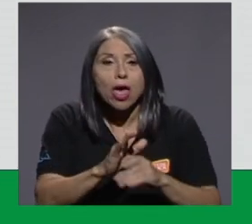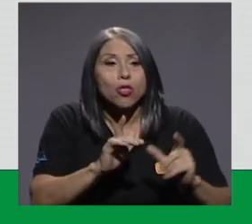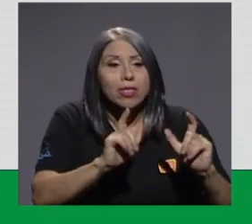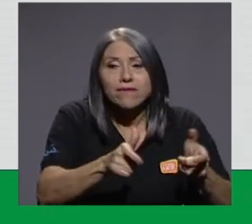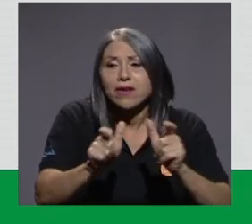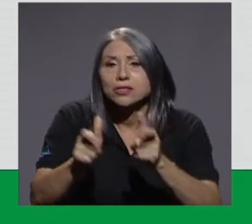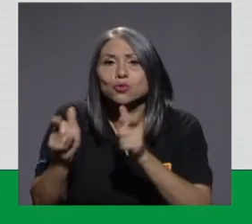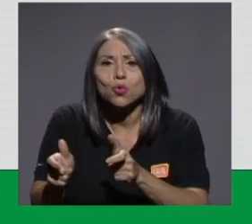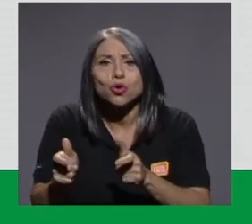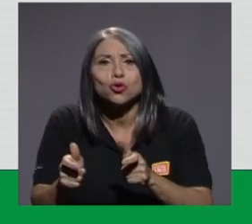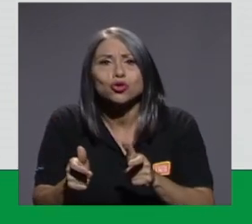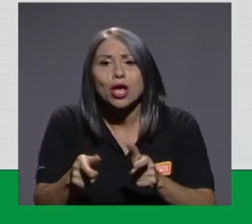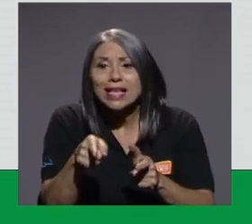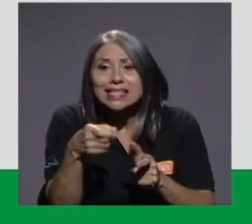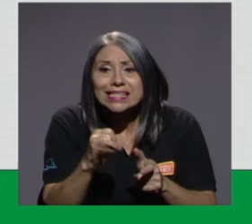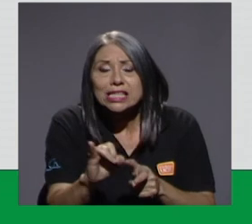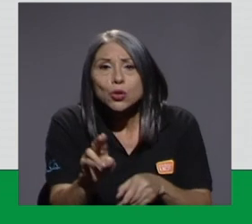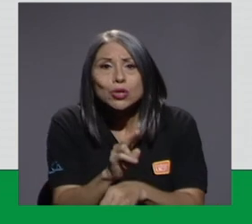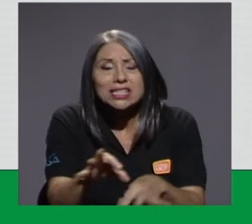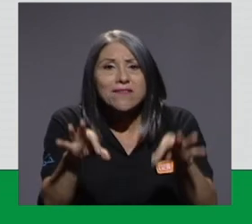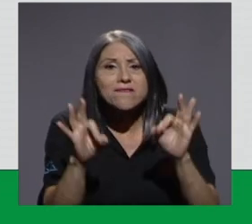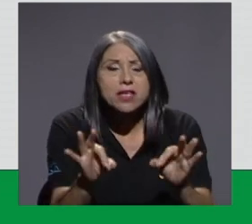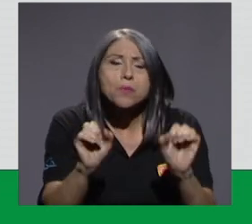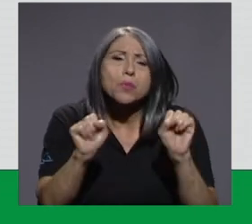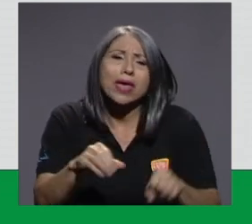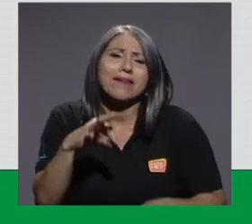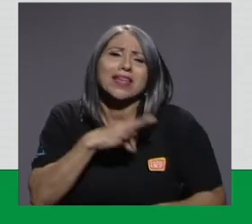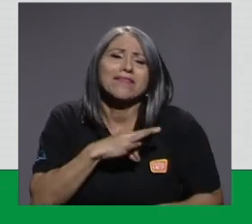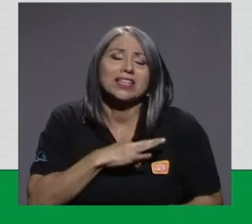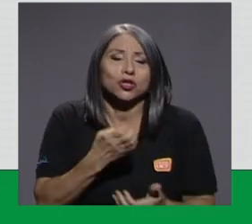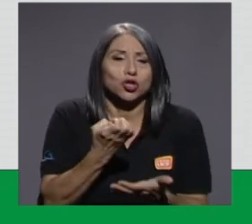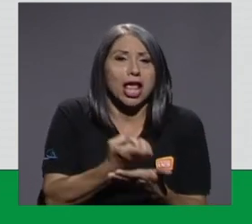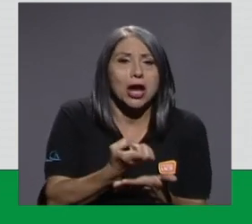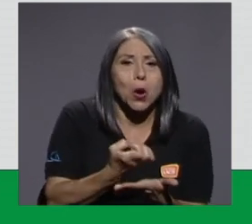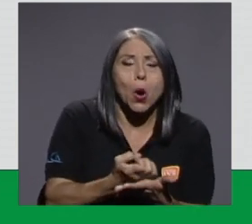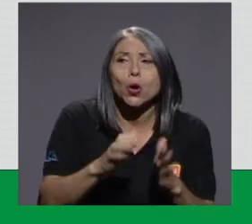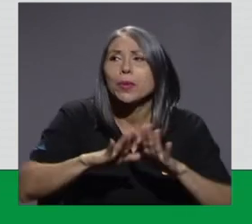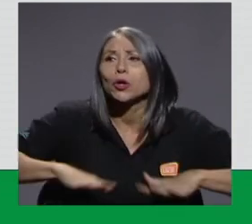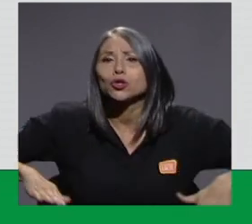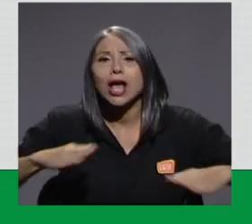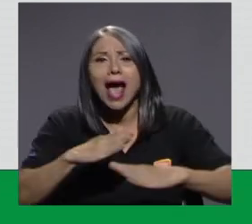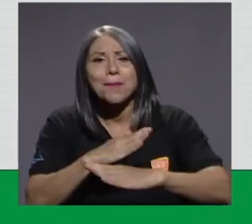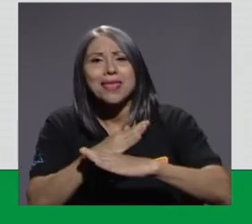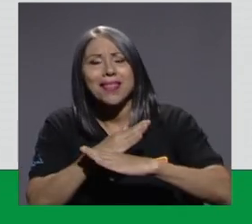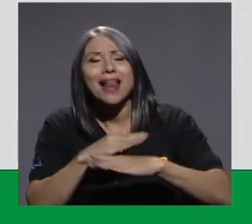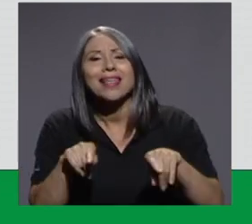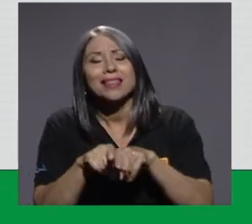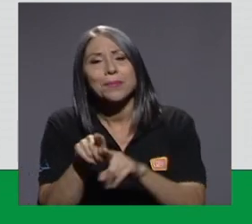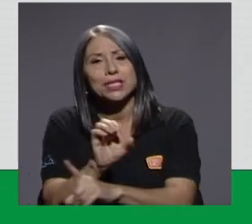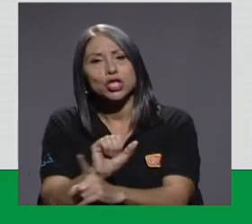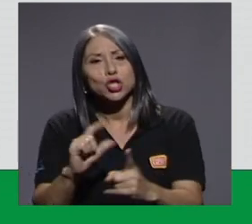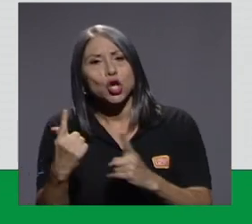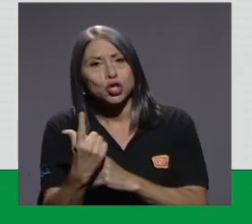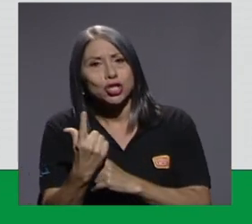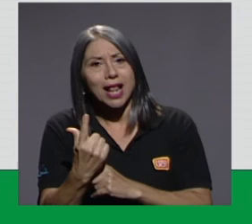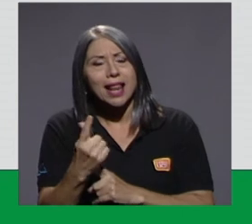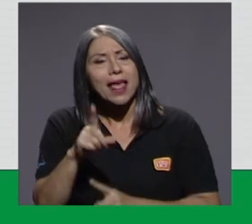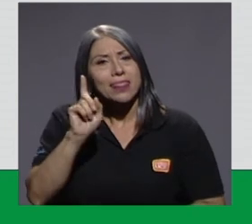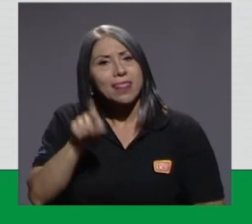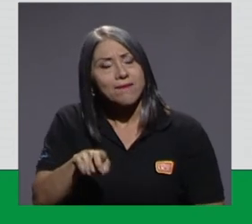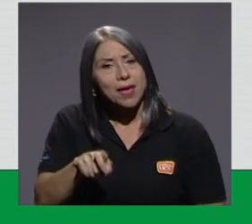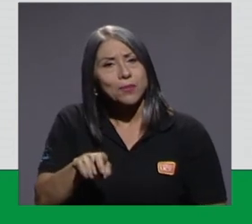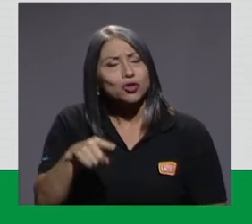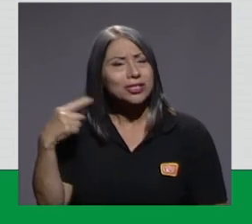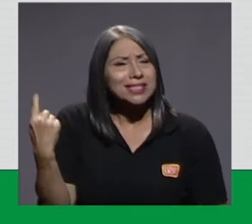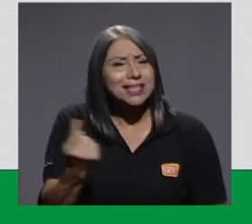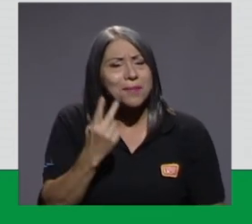importantísimos beneficios en lo económico, en lo ambiental y en lo social. Eso tenemos que verlo siempre,